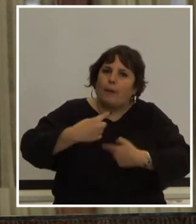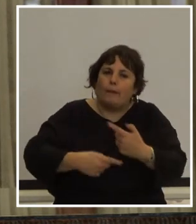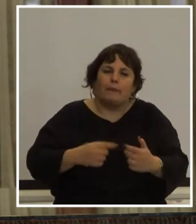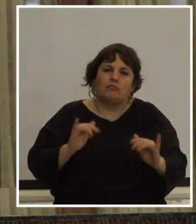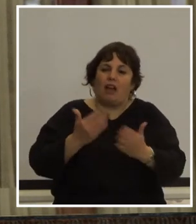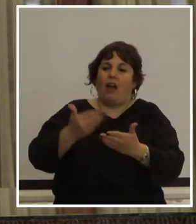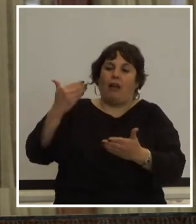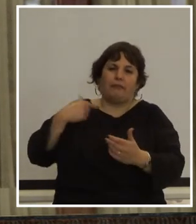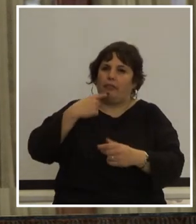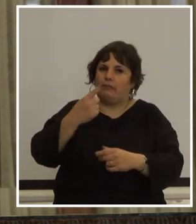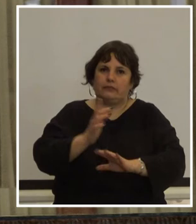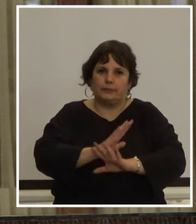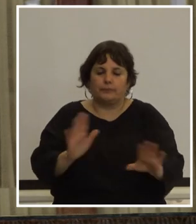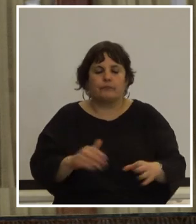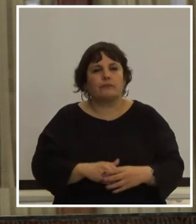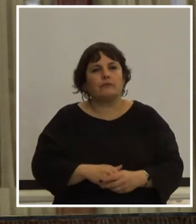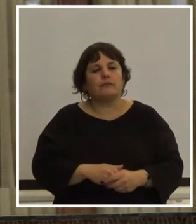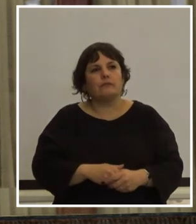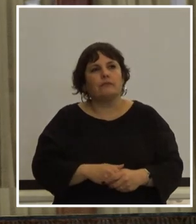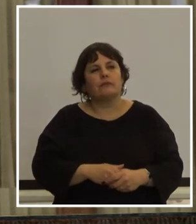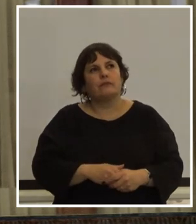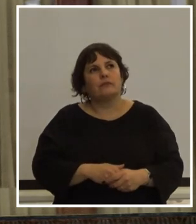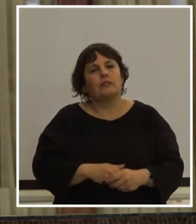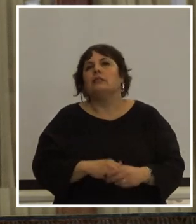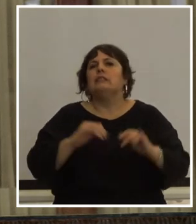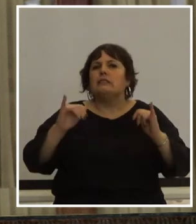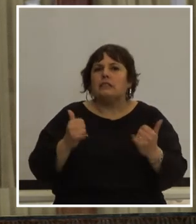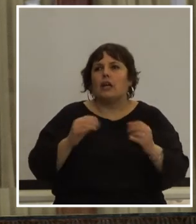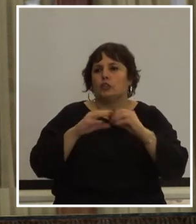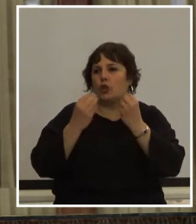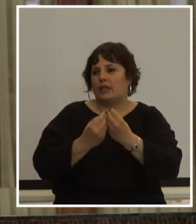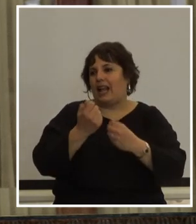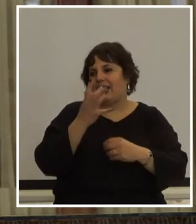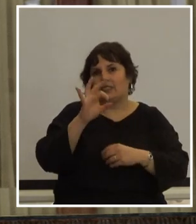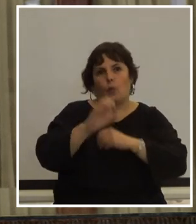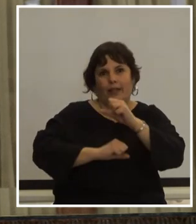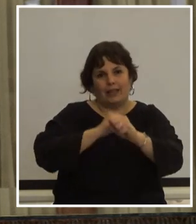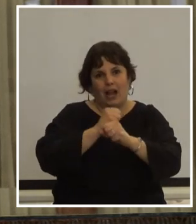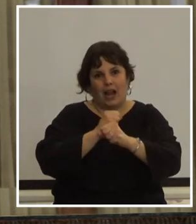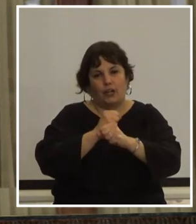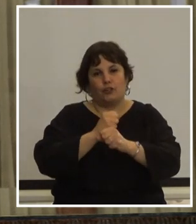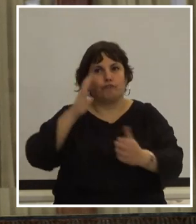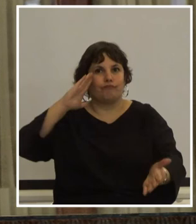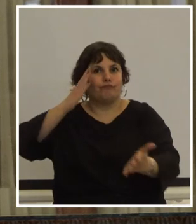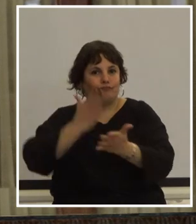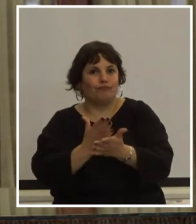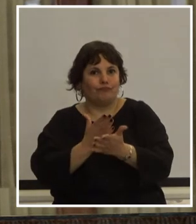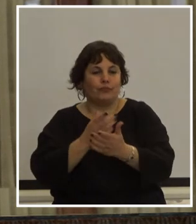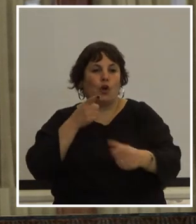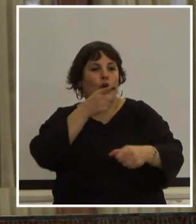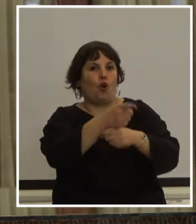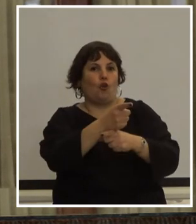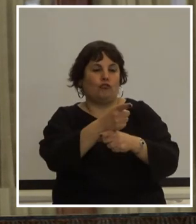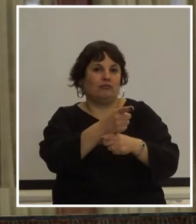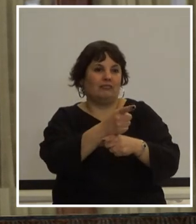presidieron anteriormente ha transcurrido casi medio siglo desde el dramático golpe militar contra el Estado